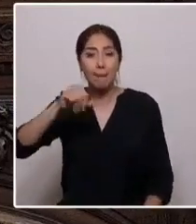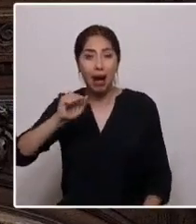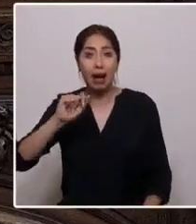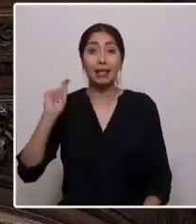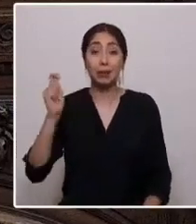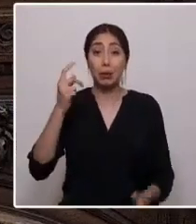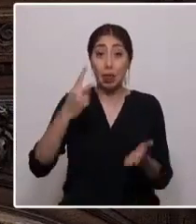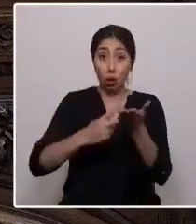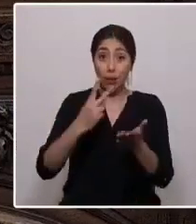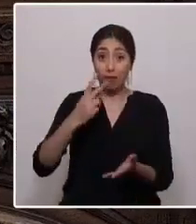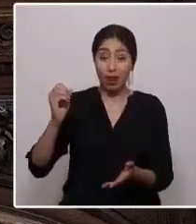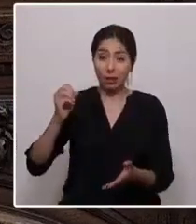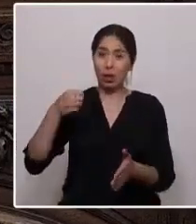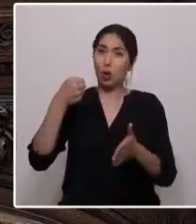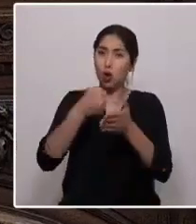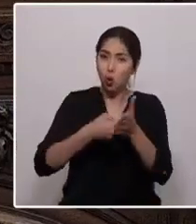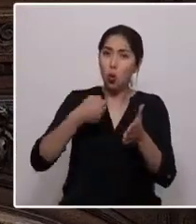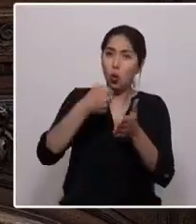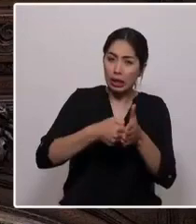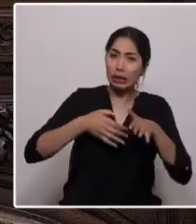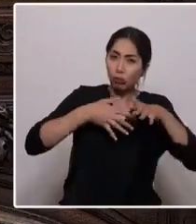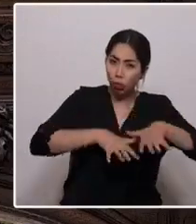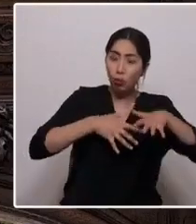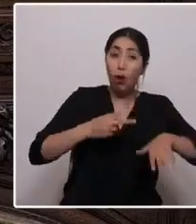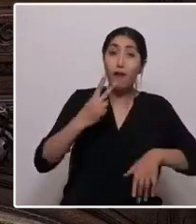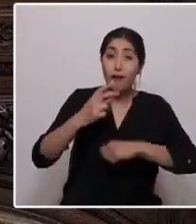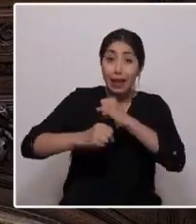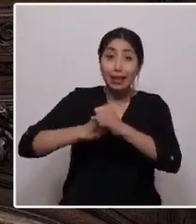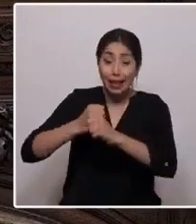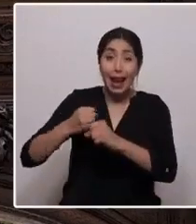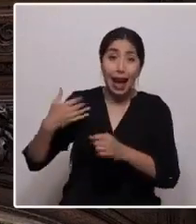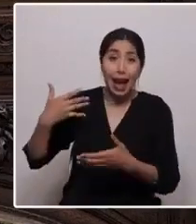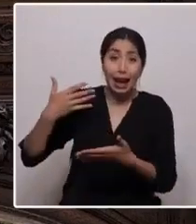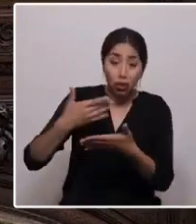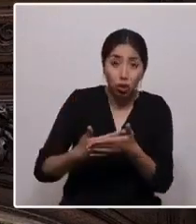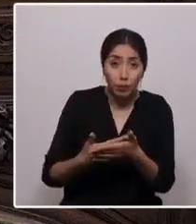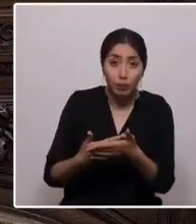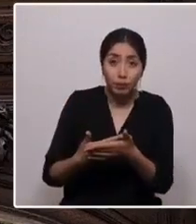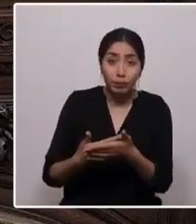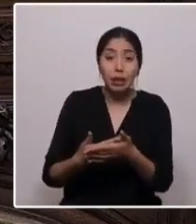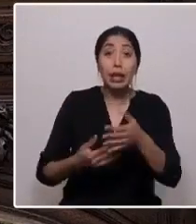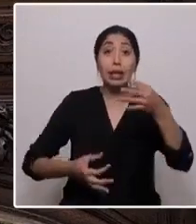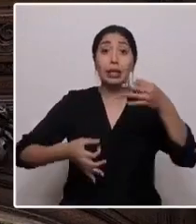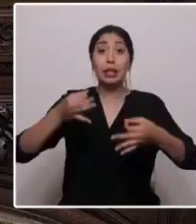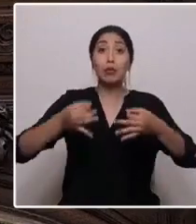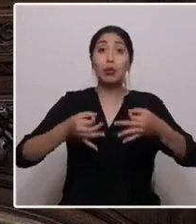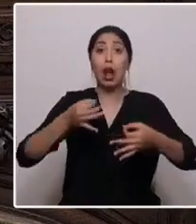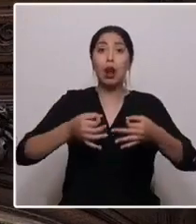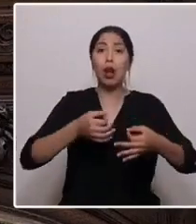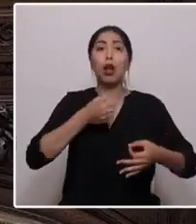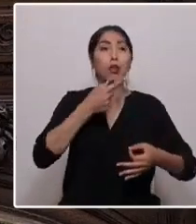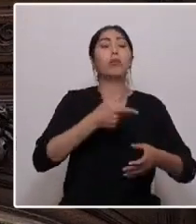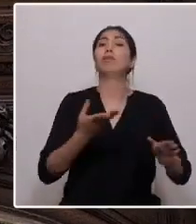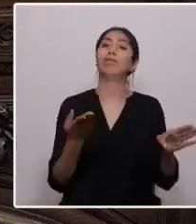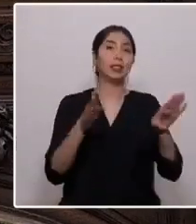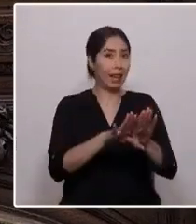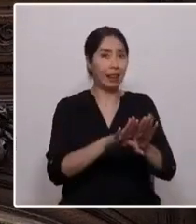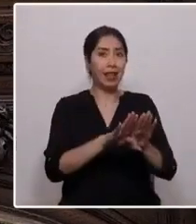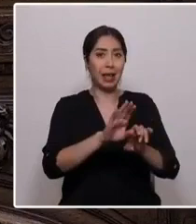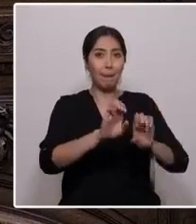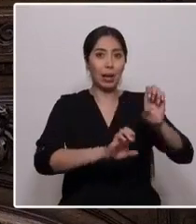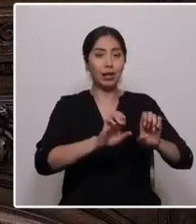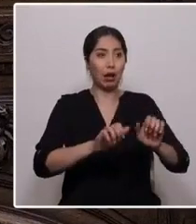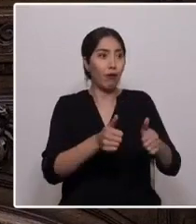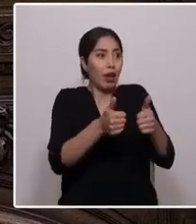una lucha comunitaria de más de 20 años, el Tribunal Ambiental decretó su cierre definitivo, dándonos la razón. Sin embargo,